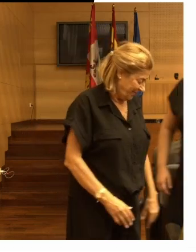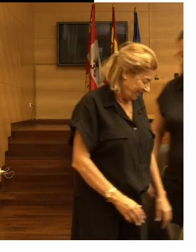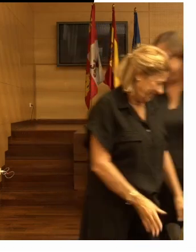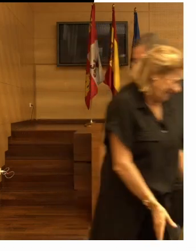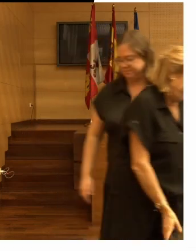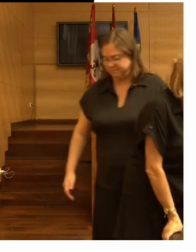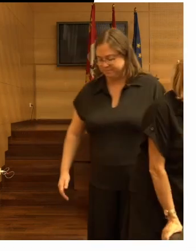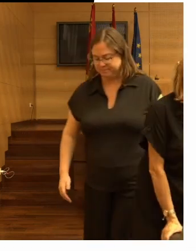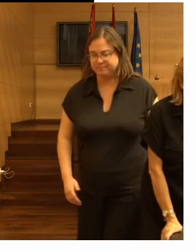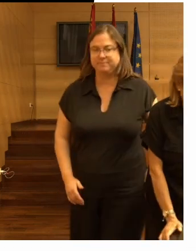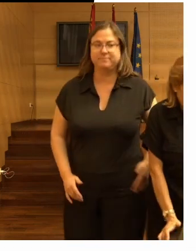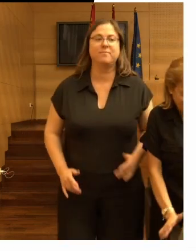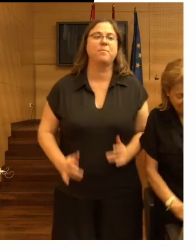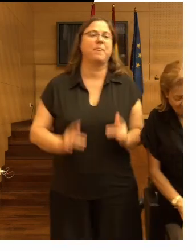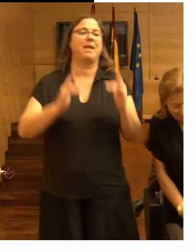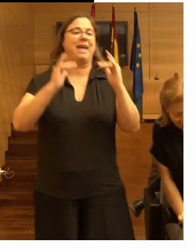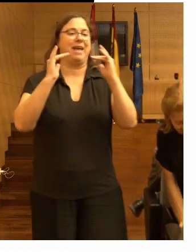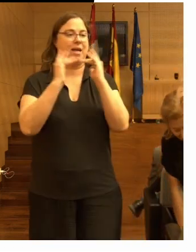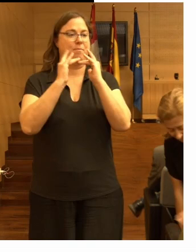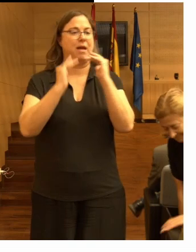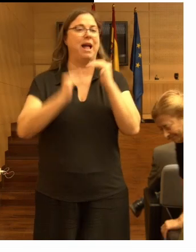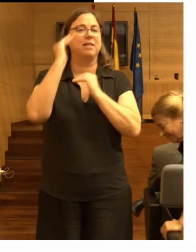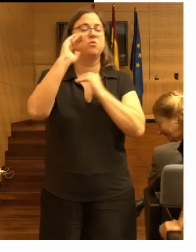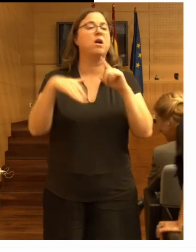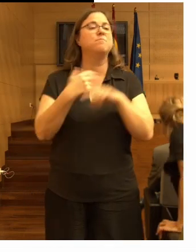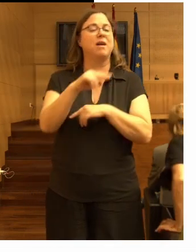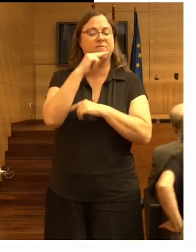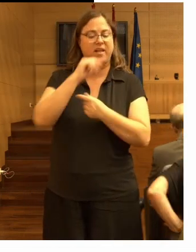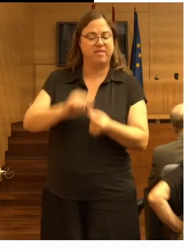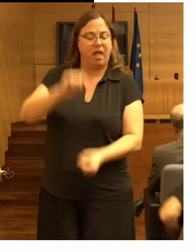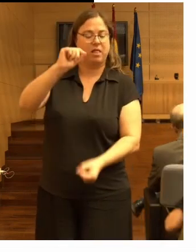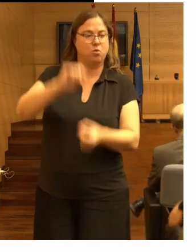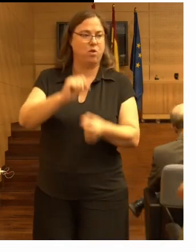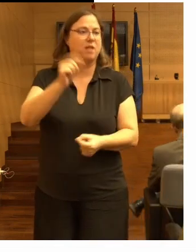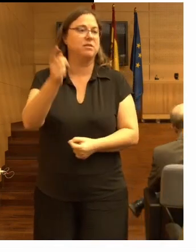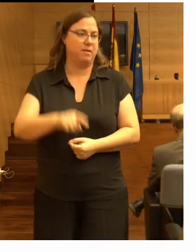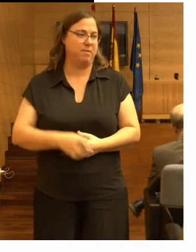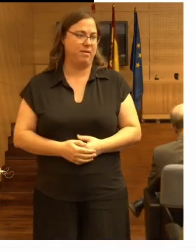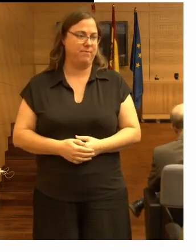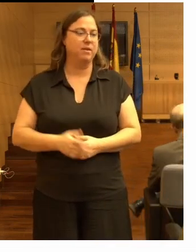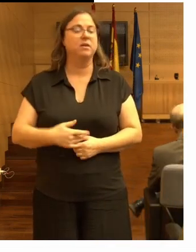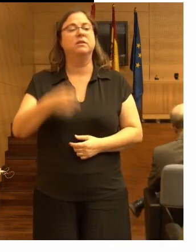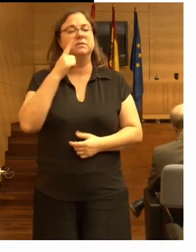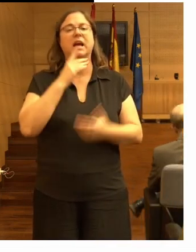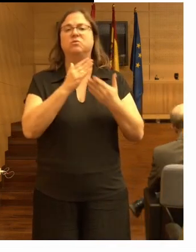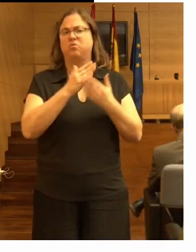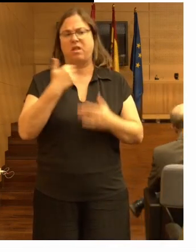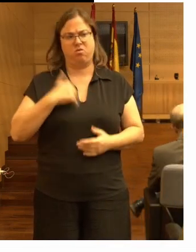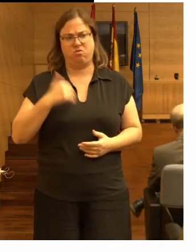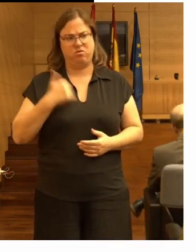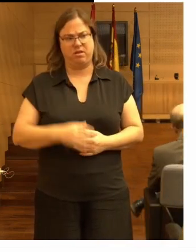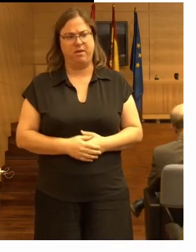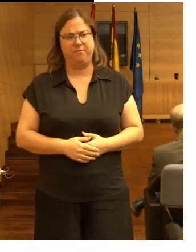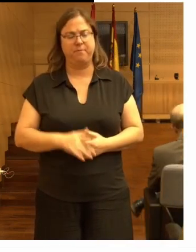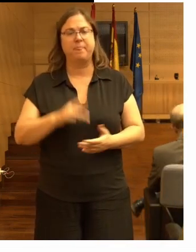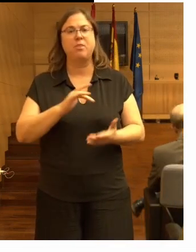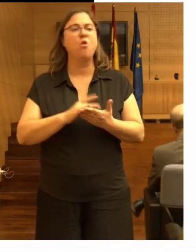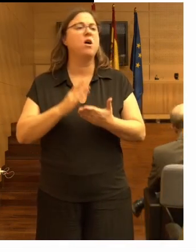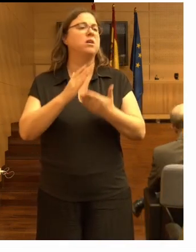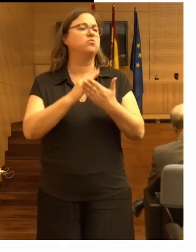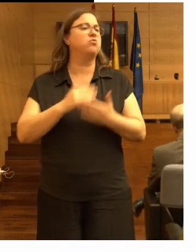y del váter esto también lo hemos estudiado hemos estudiado